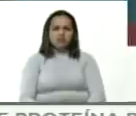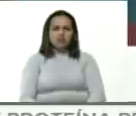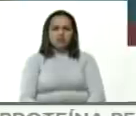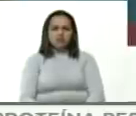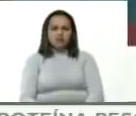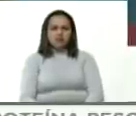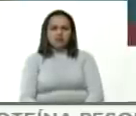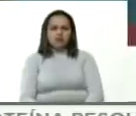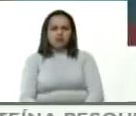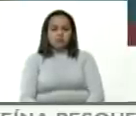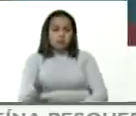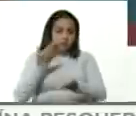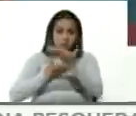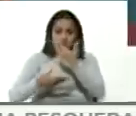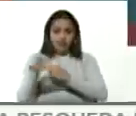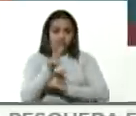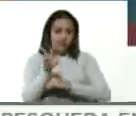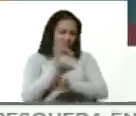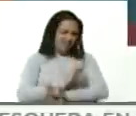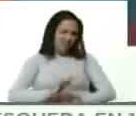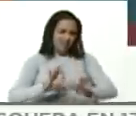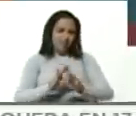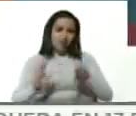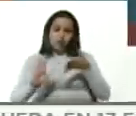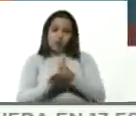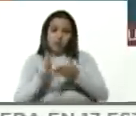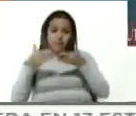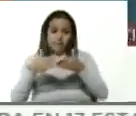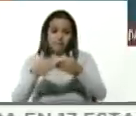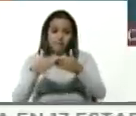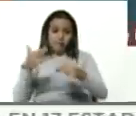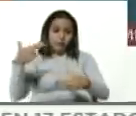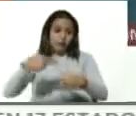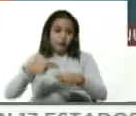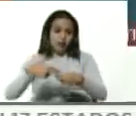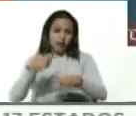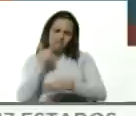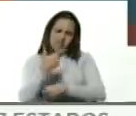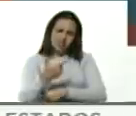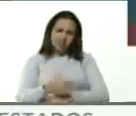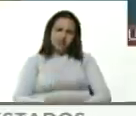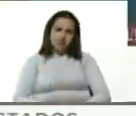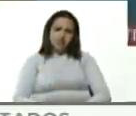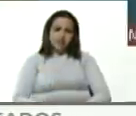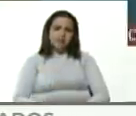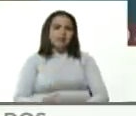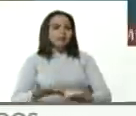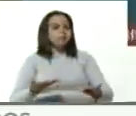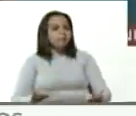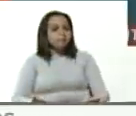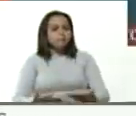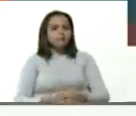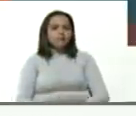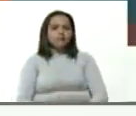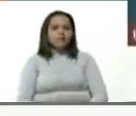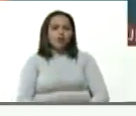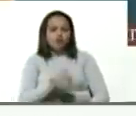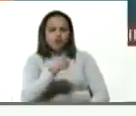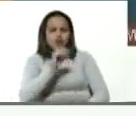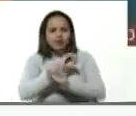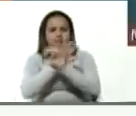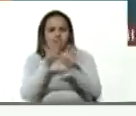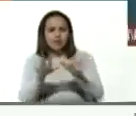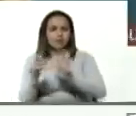ni visita. Sobre los petroleros es lo que les decía. Estados Unidos, miren, para que ustedes lo tengan claro,